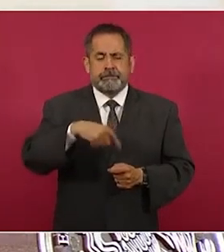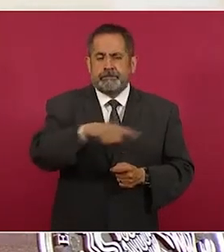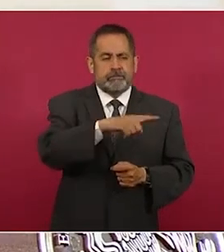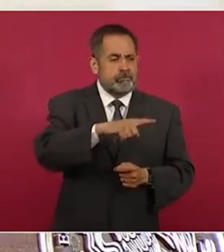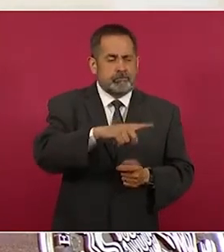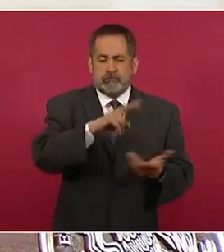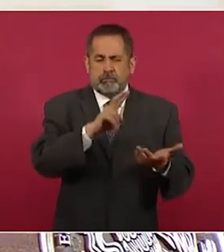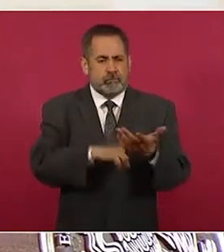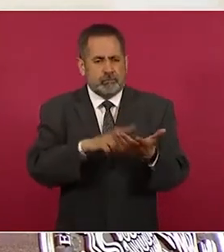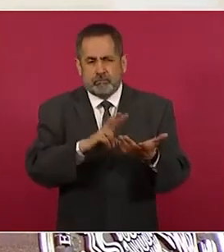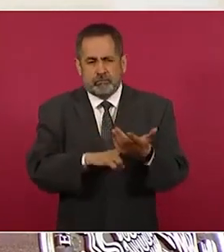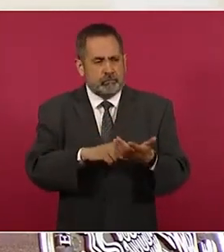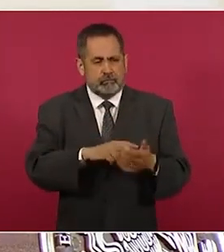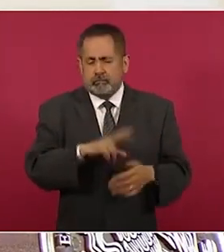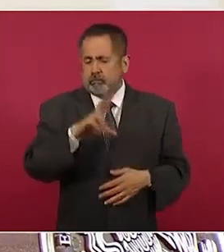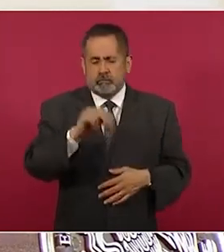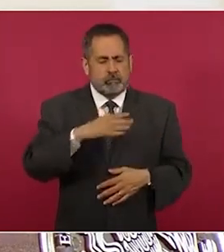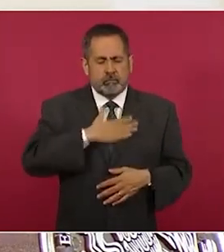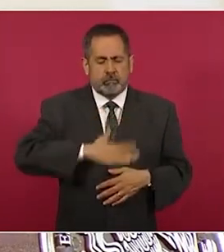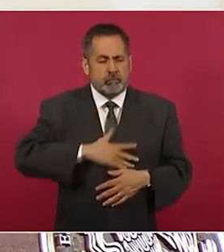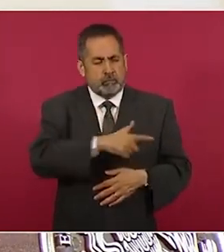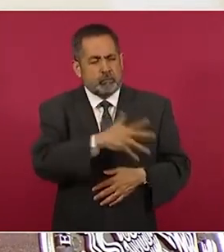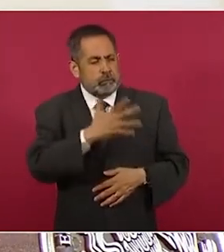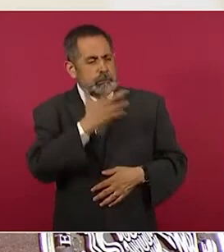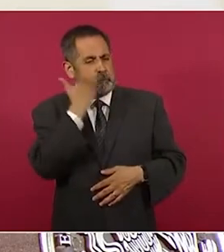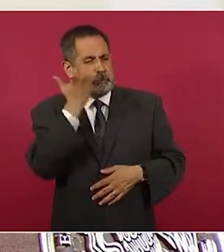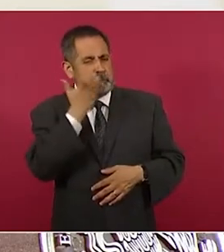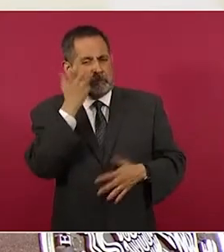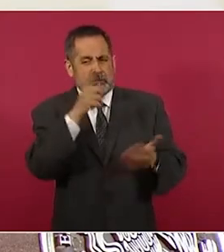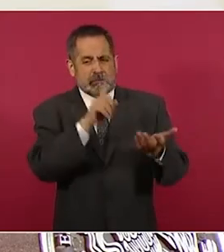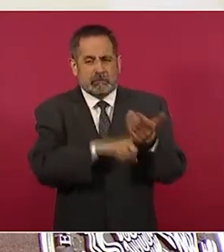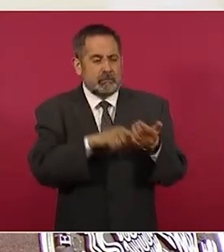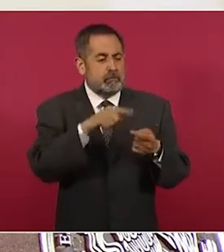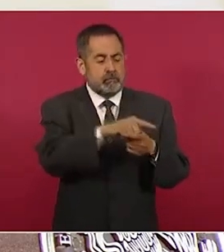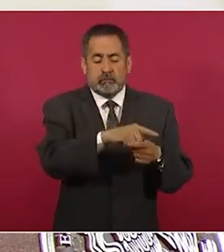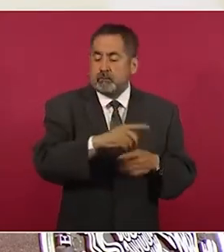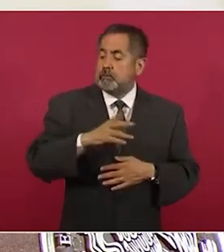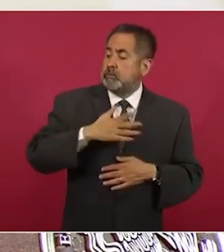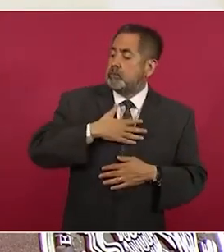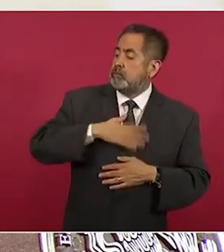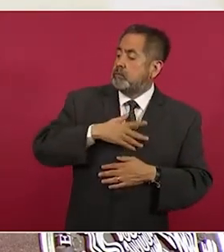mañosos de autoabasto